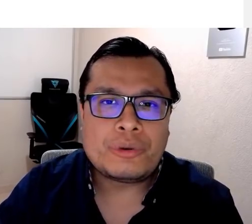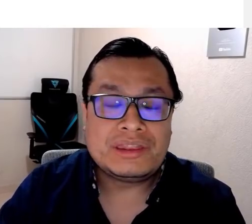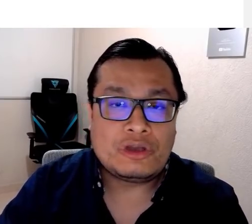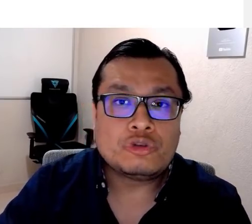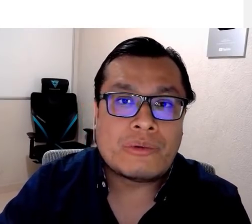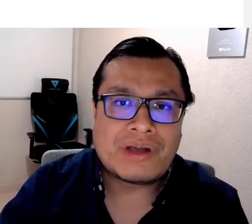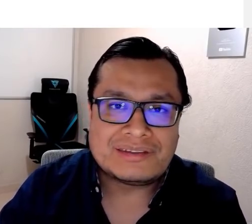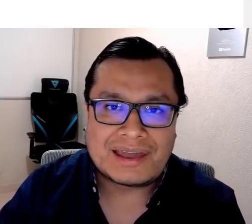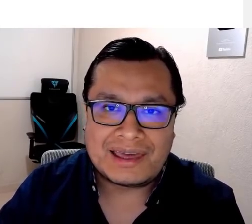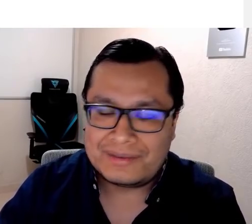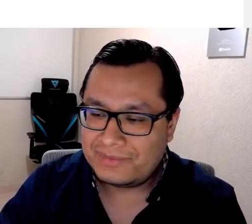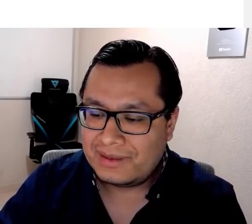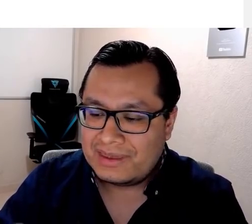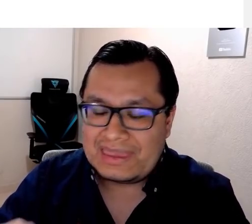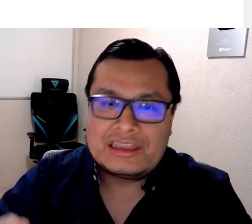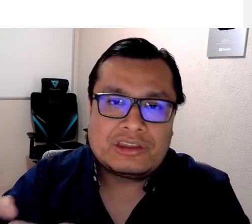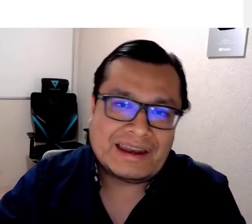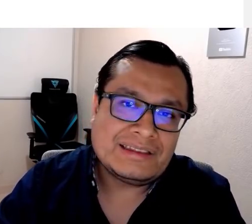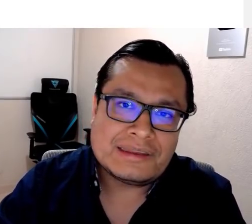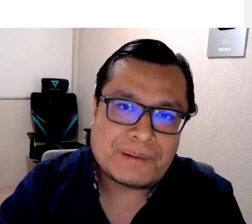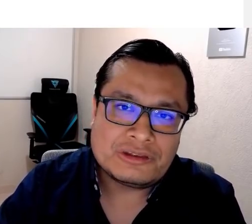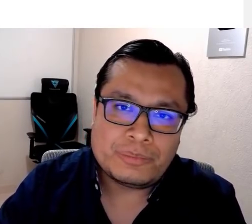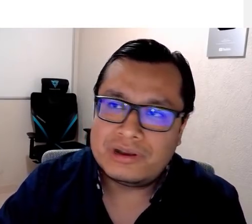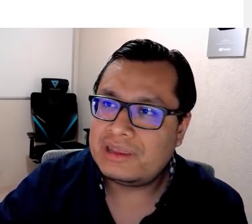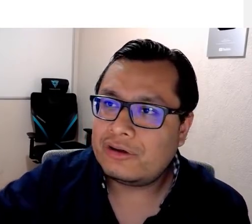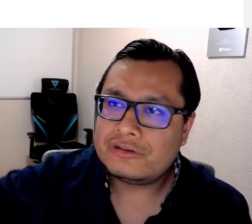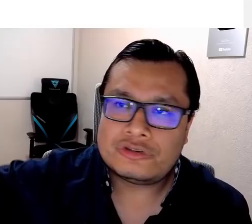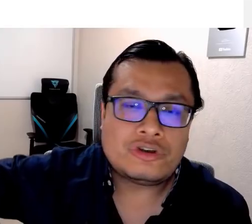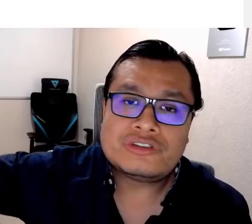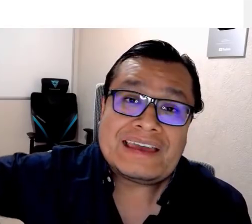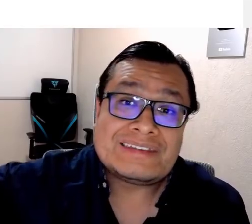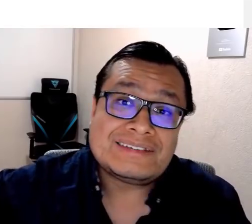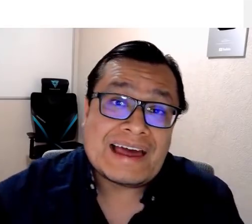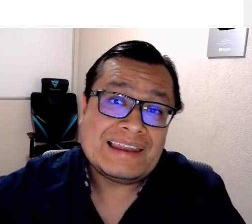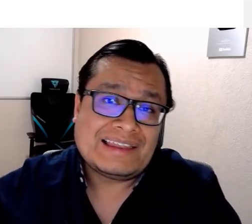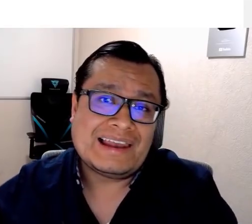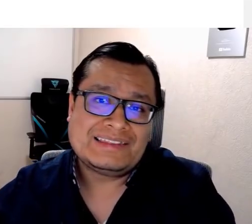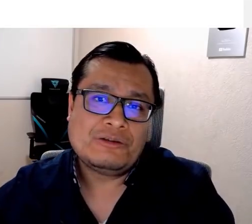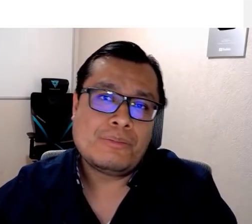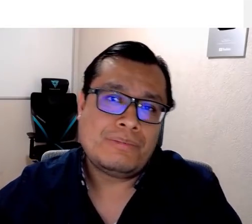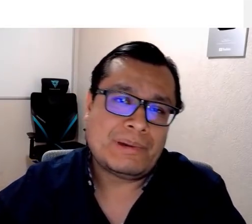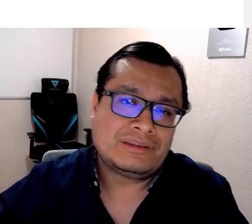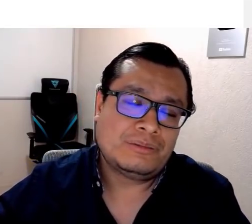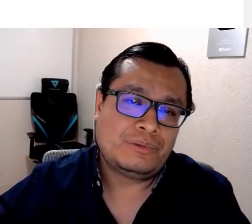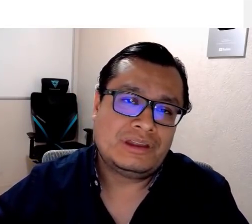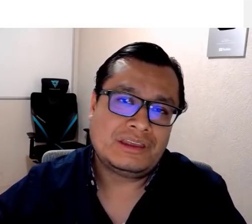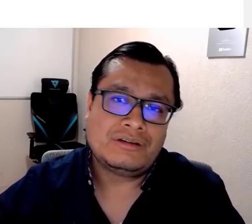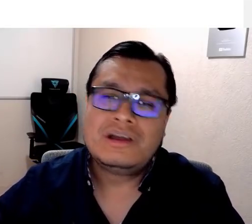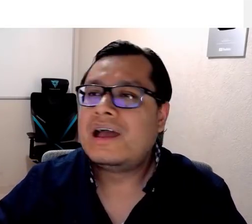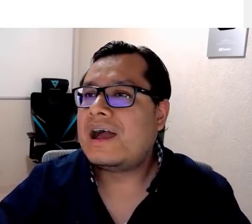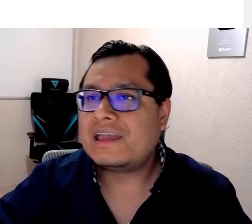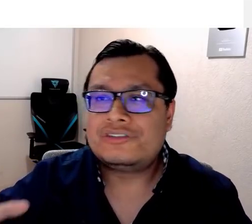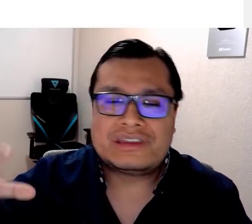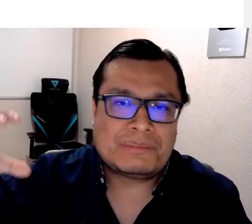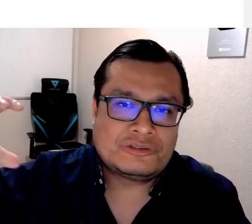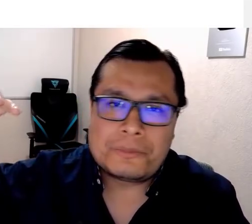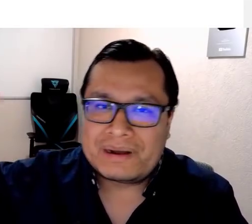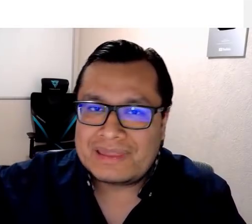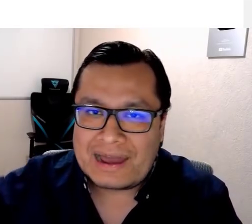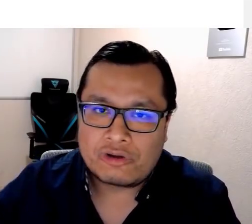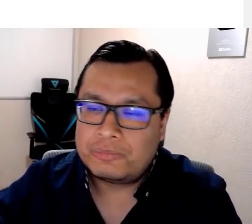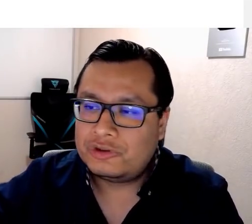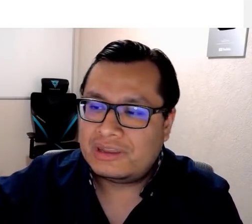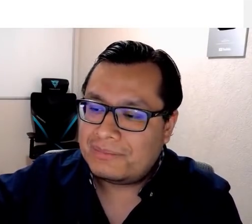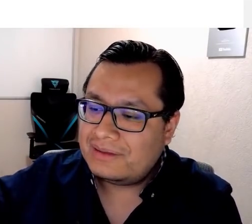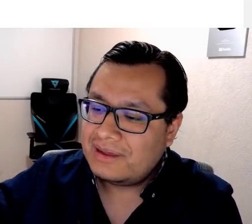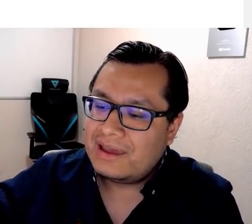un partido político nuevo que se crea, quienes crean este partido político son los que se salen del antiguo partido político, aquellos que también son